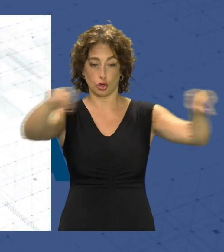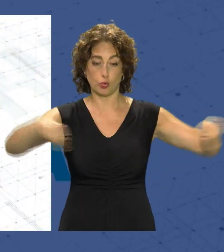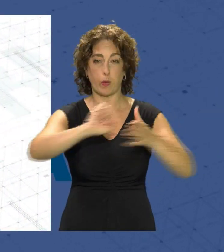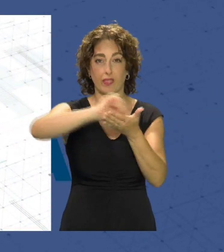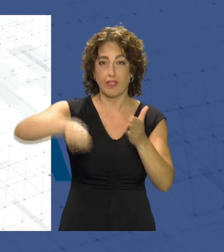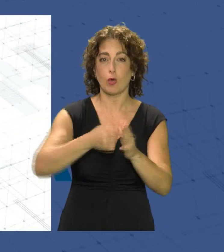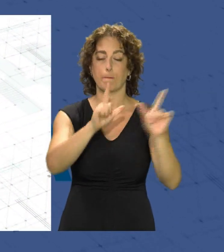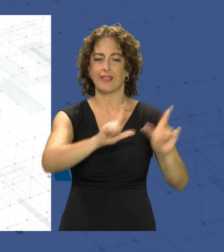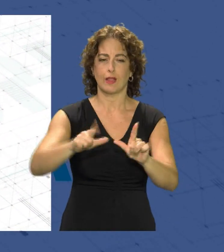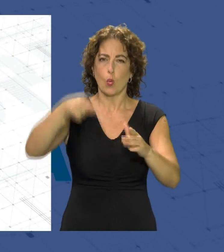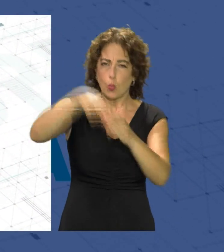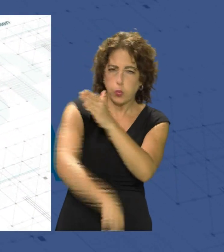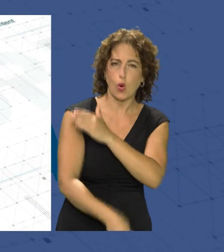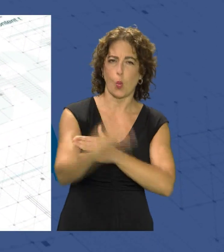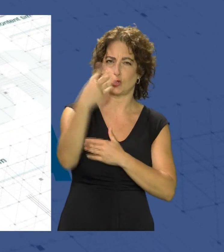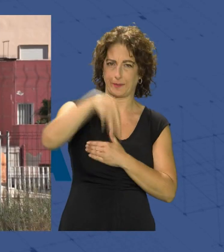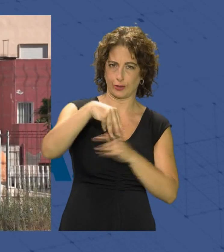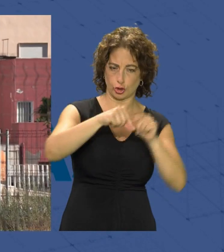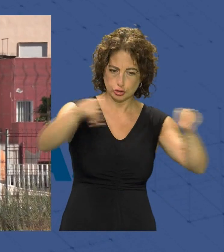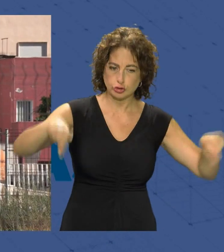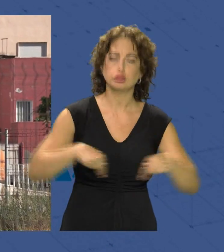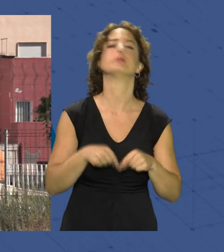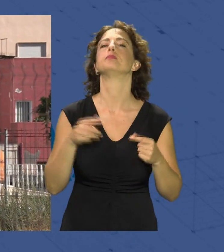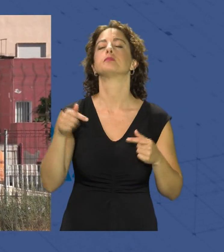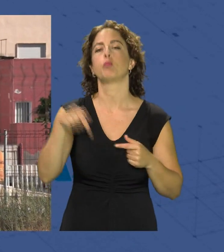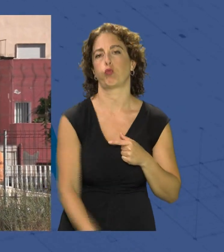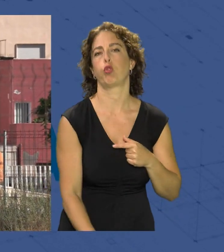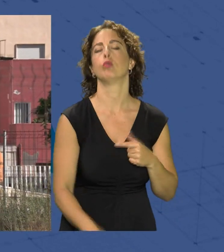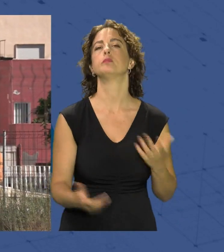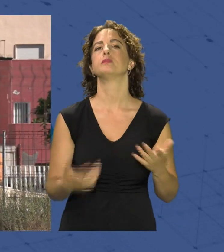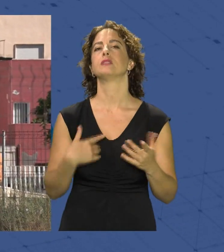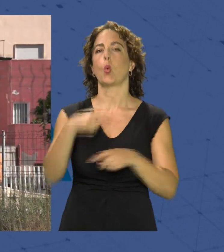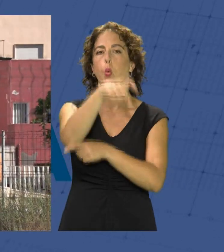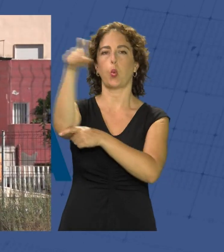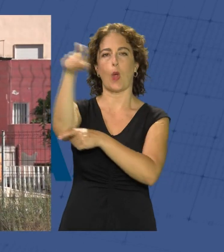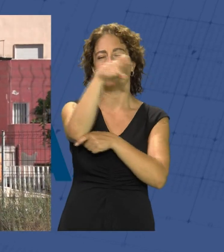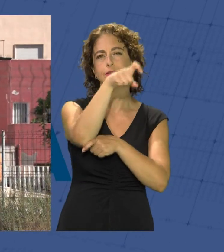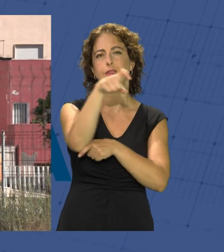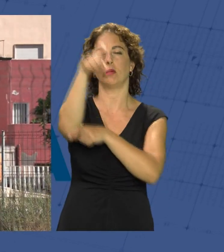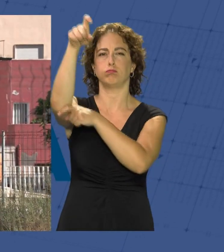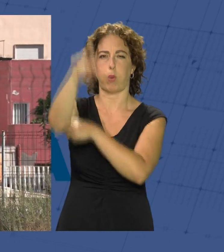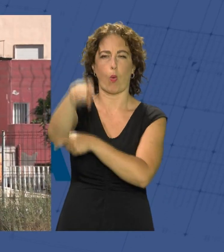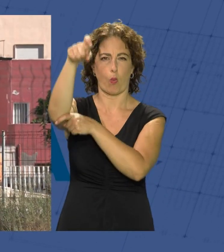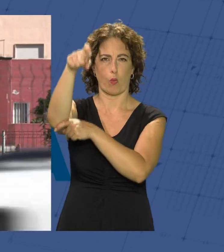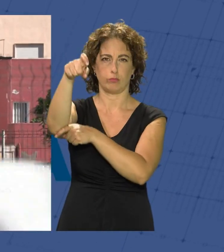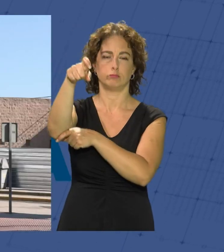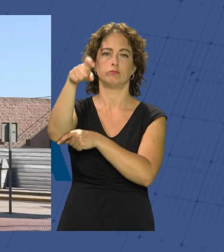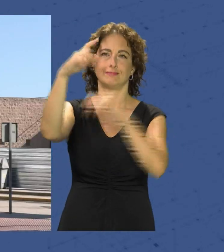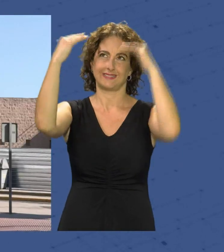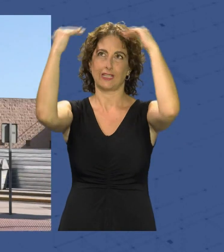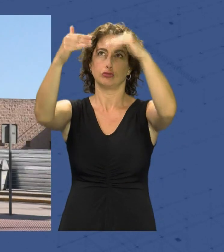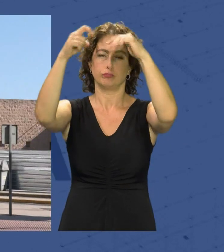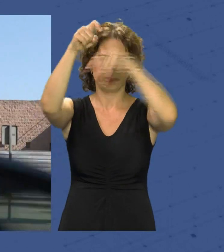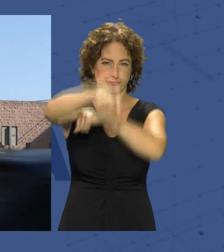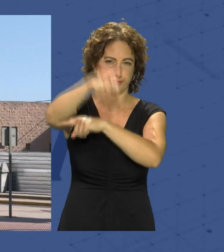a 4 metros de profundidad una decena de operarios trabajan ya en grúas cuyas plumas han actuado como punta de choque en las techumbres de la